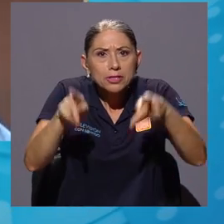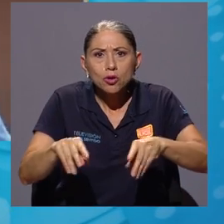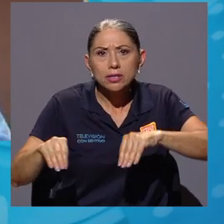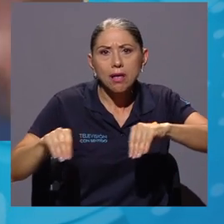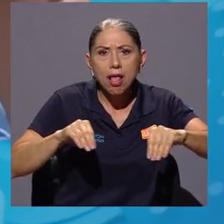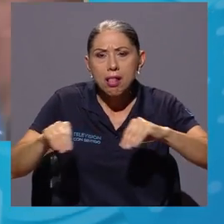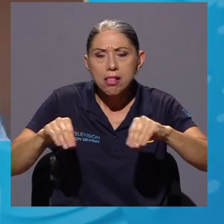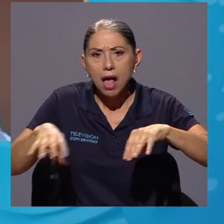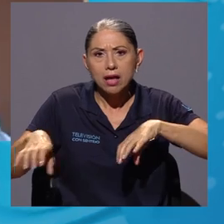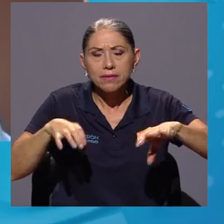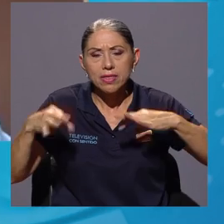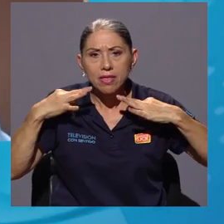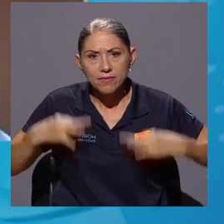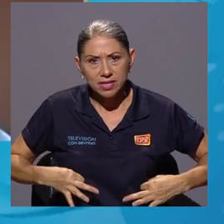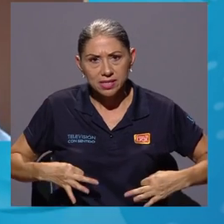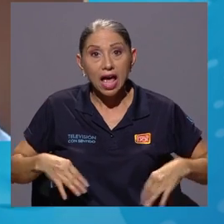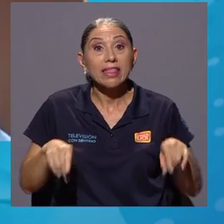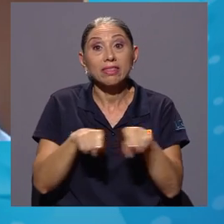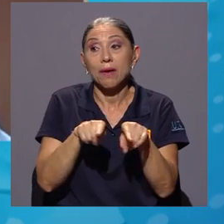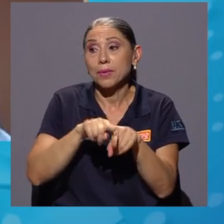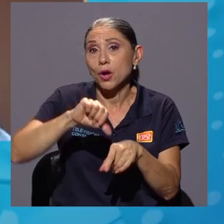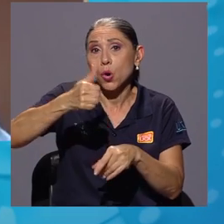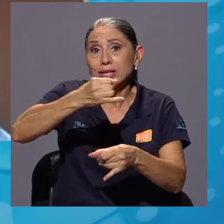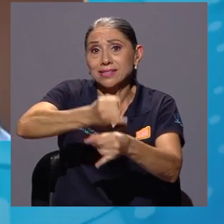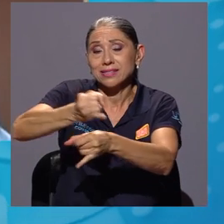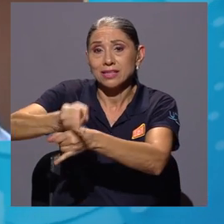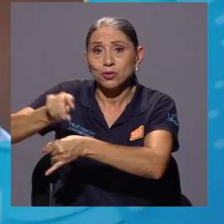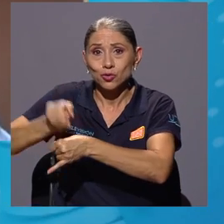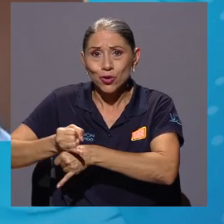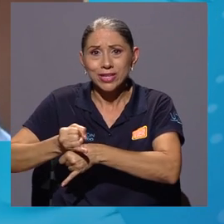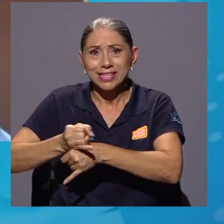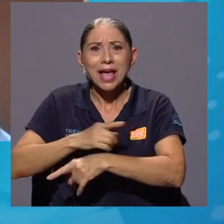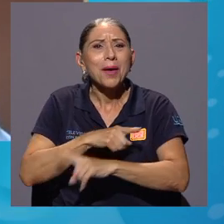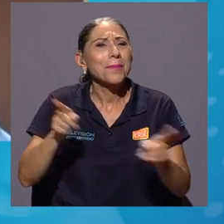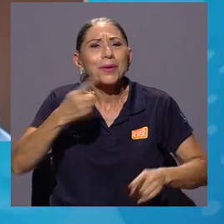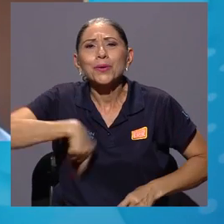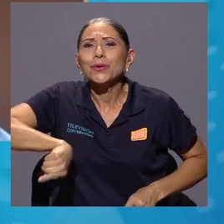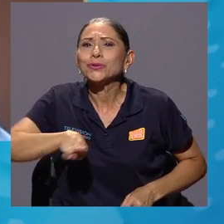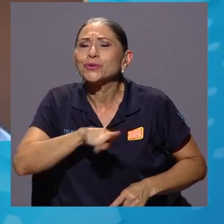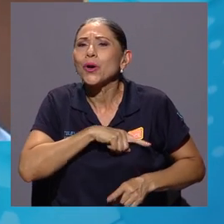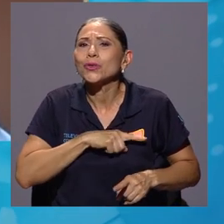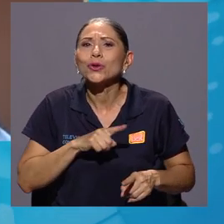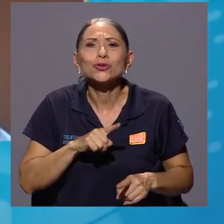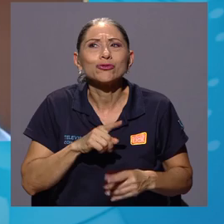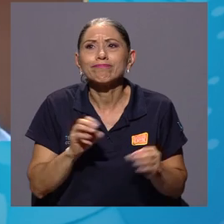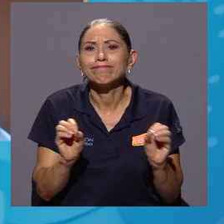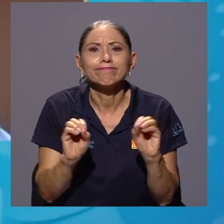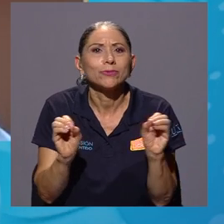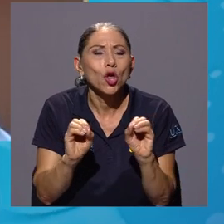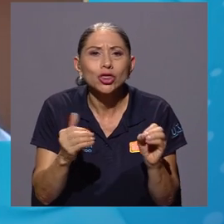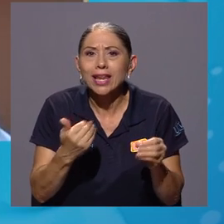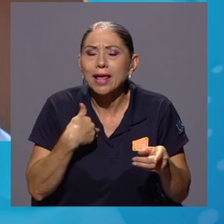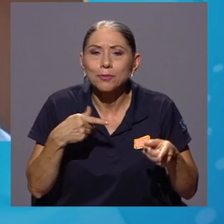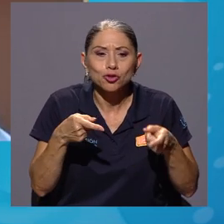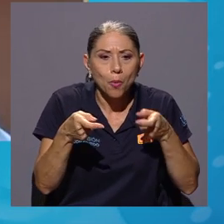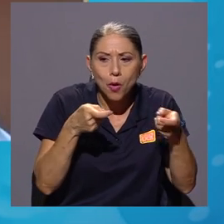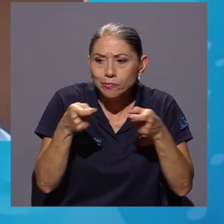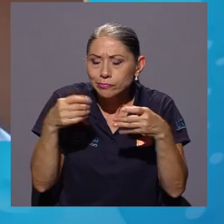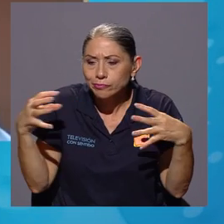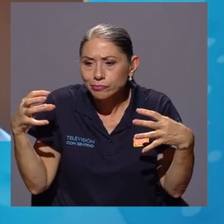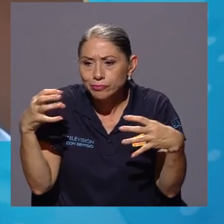aparte de otras muchas instituciones que lo hacen. El problema es que no tenemos sistematizado, controlado